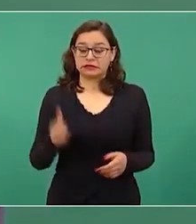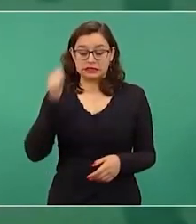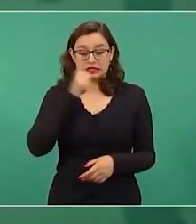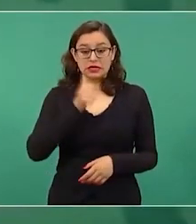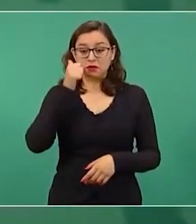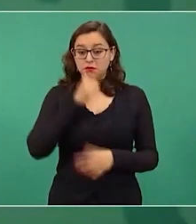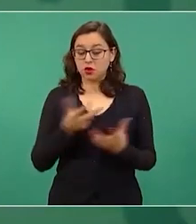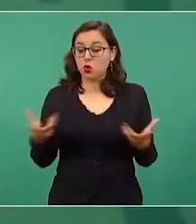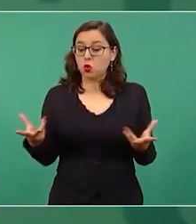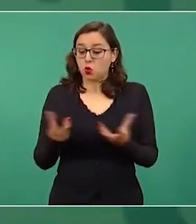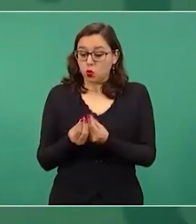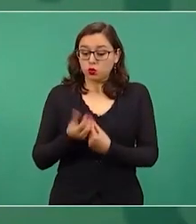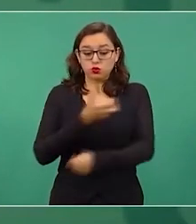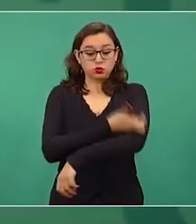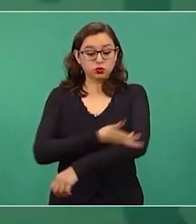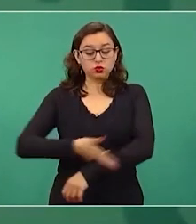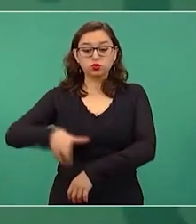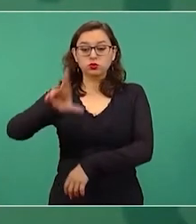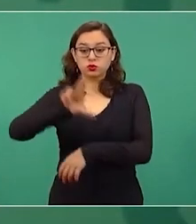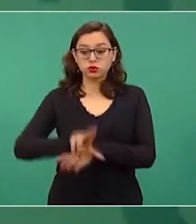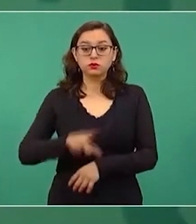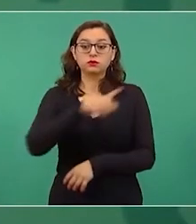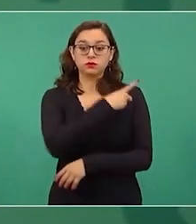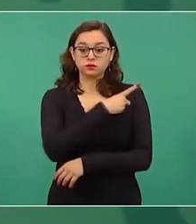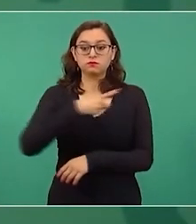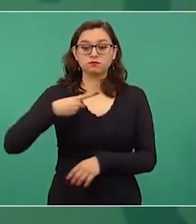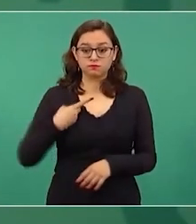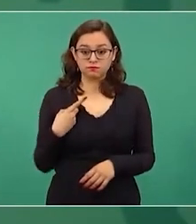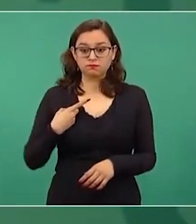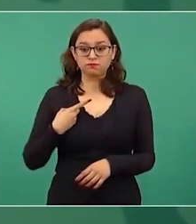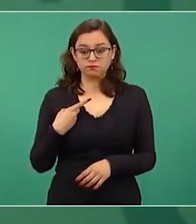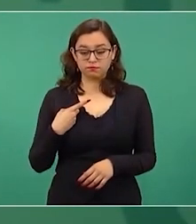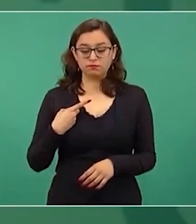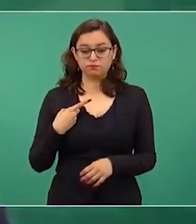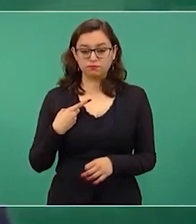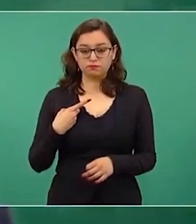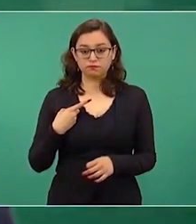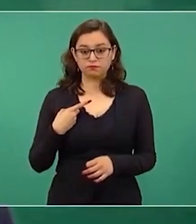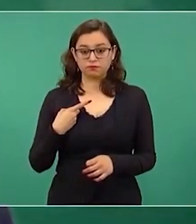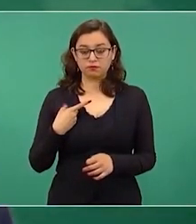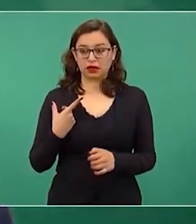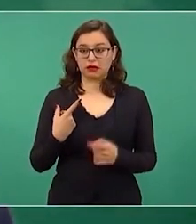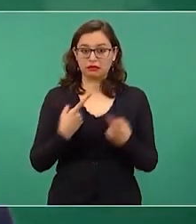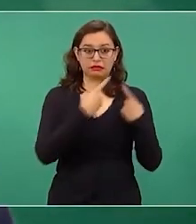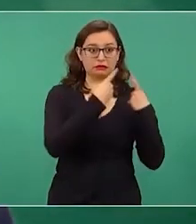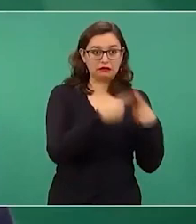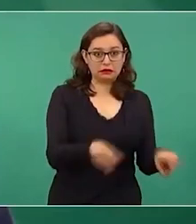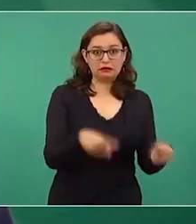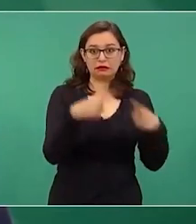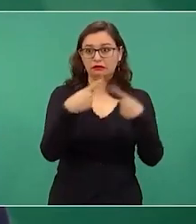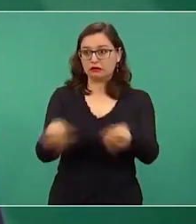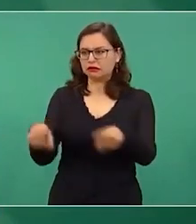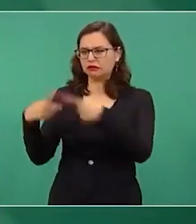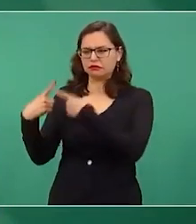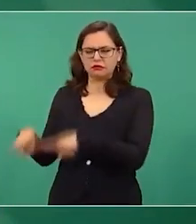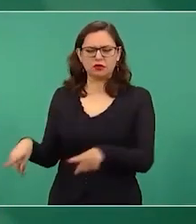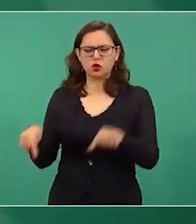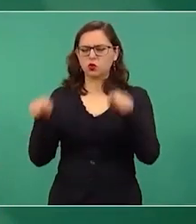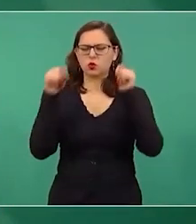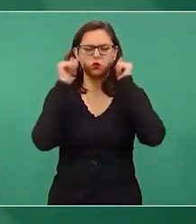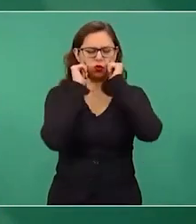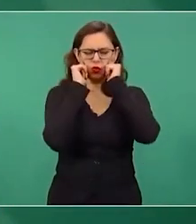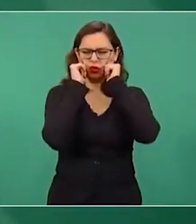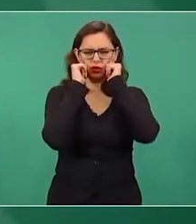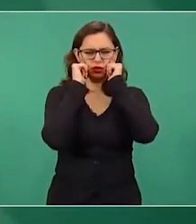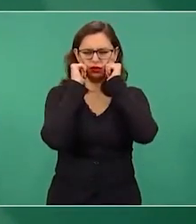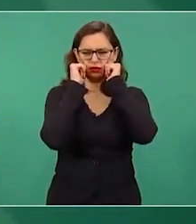coordinada aún cuando tengamos diferencias entonces yo